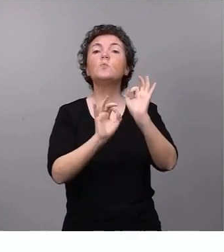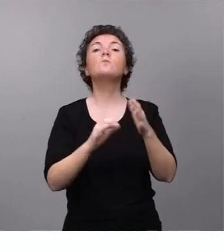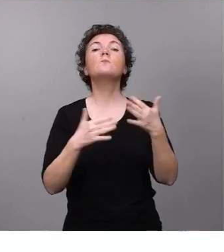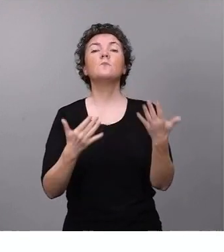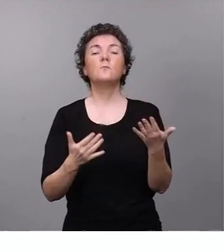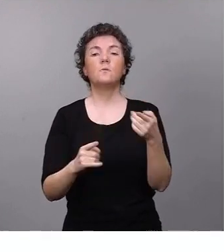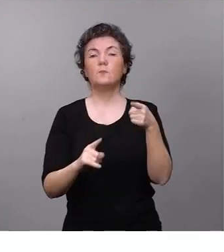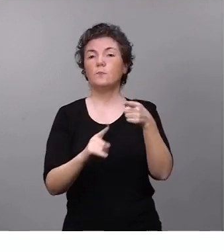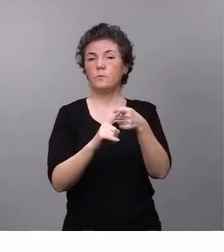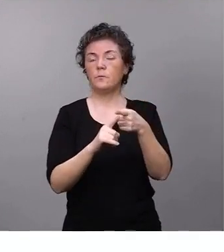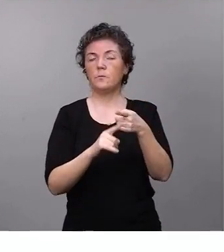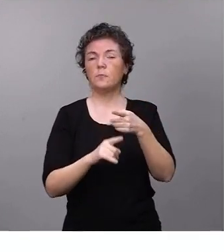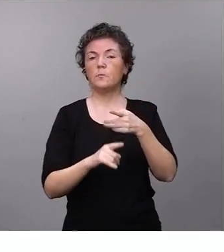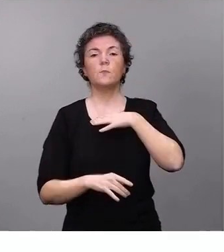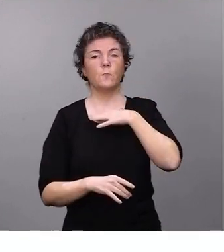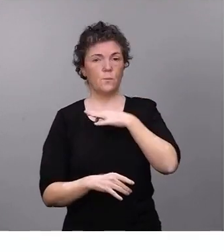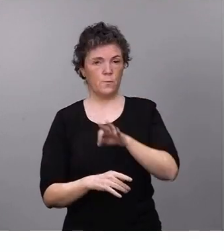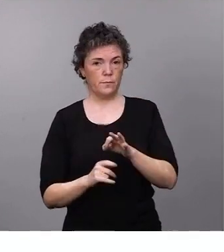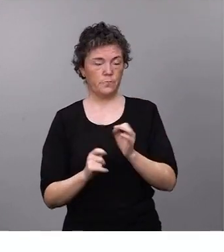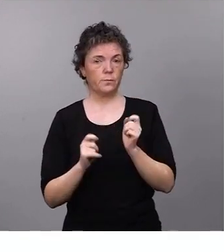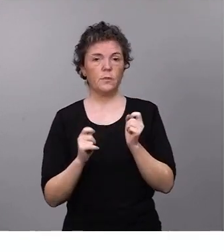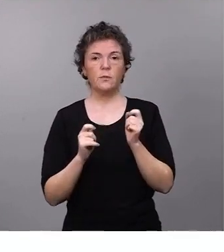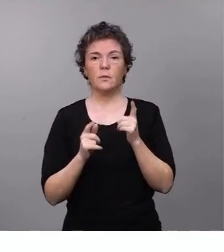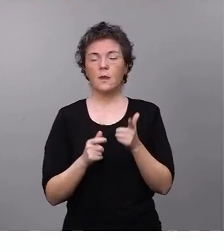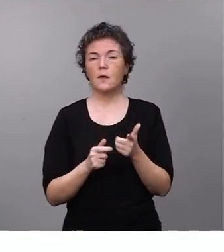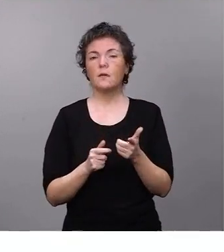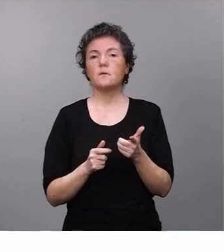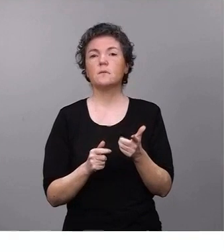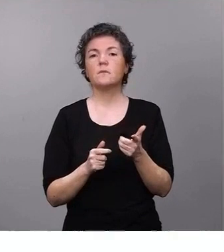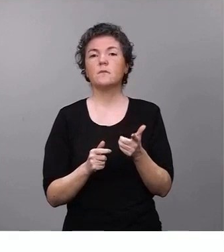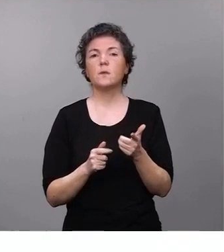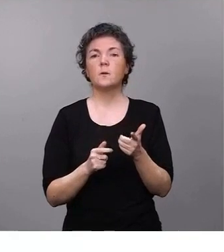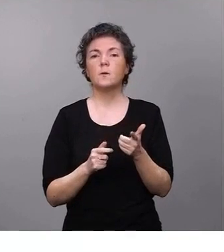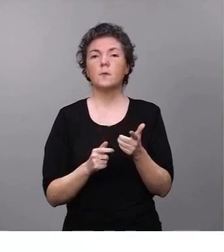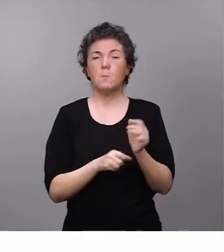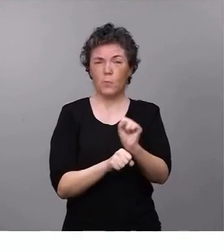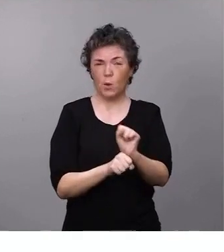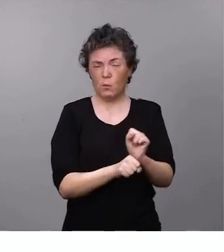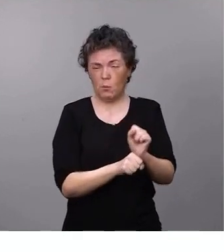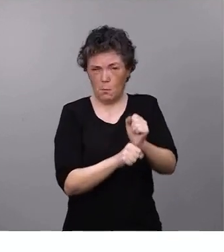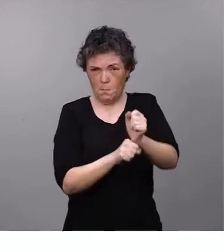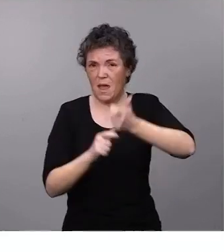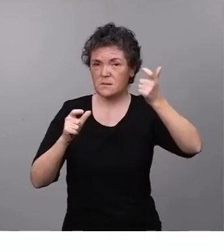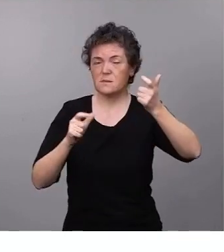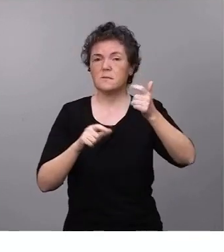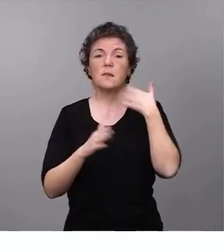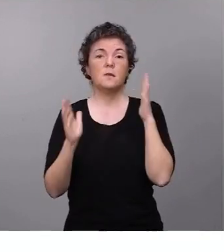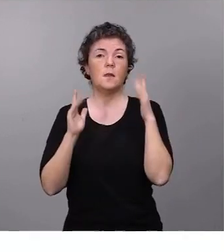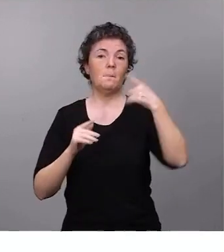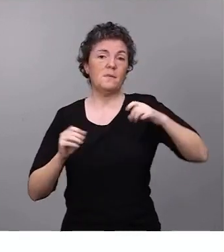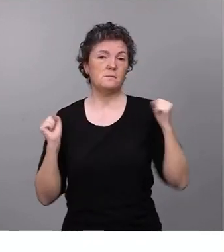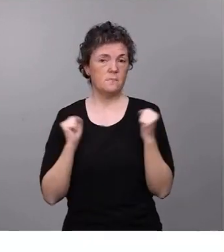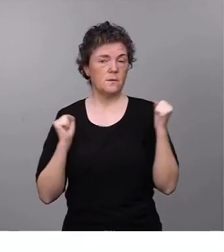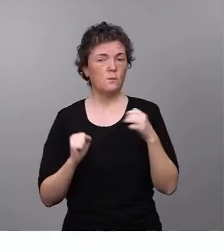poder dar un mayor volumen de protección para, en los meses del invierno, poder contar con